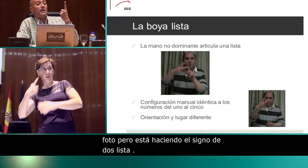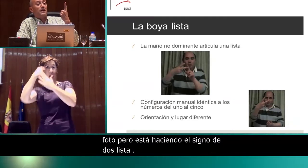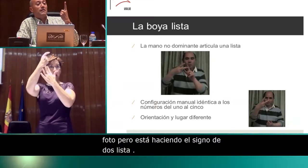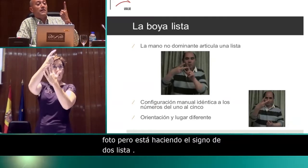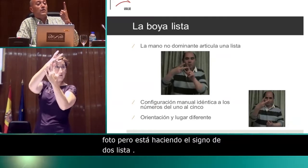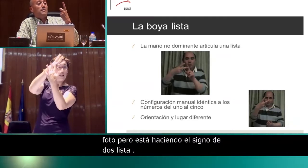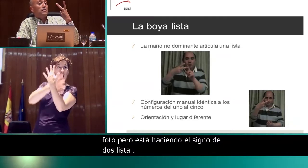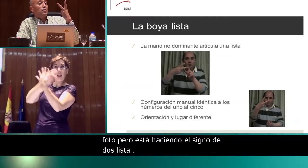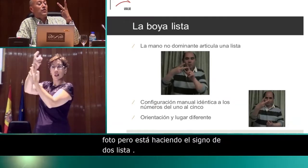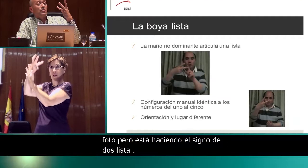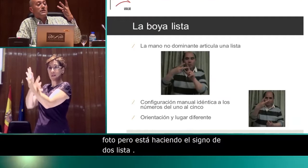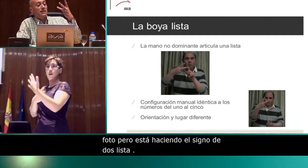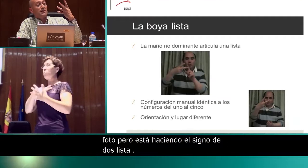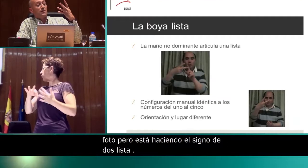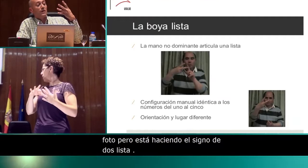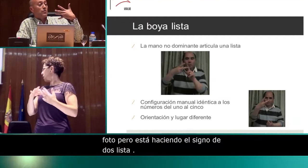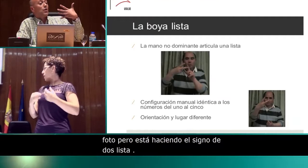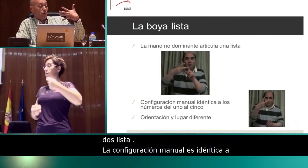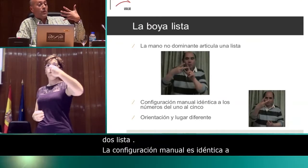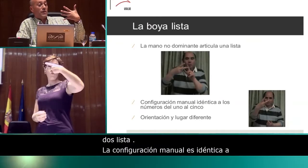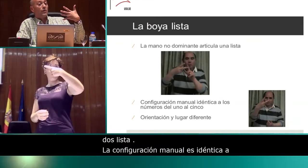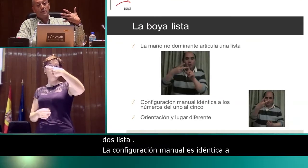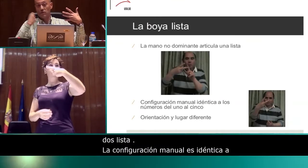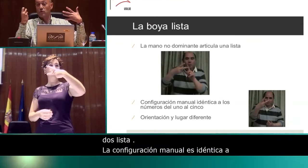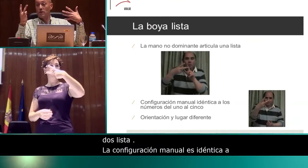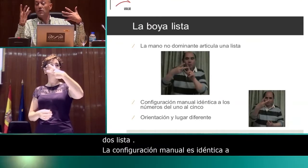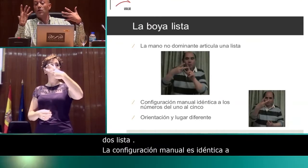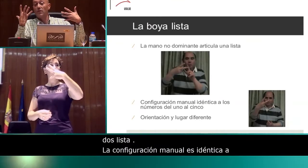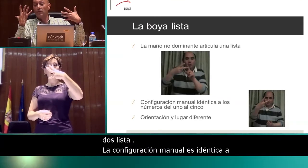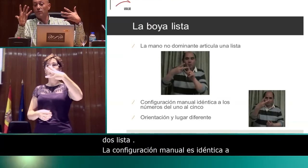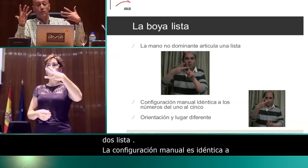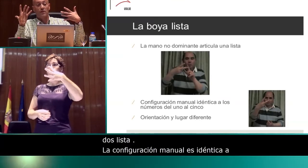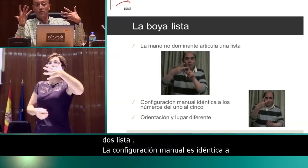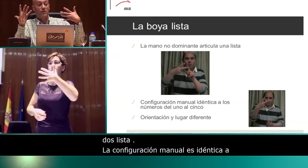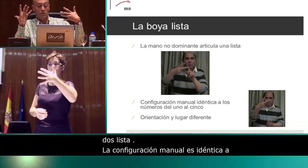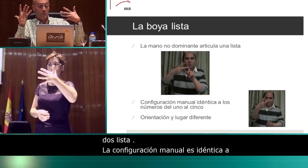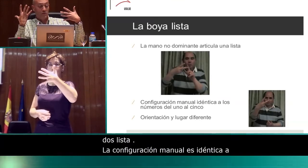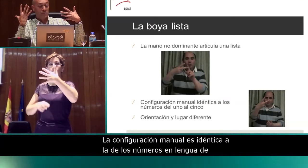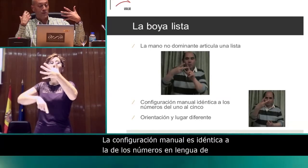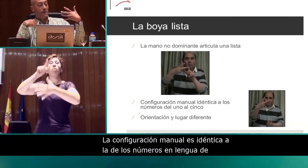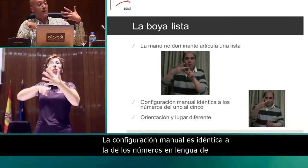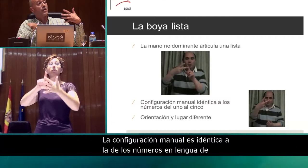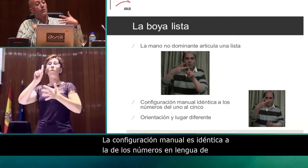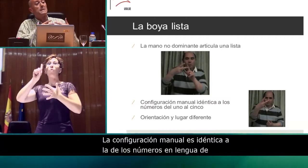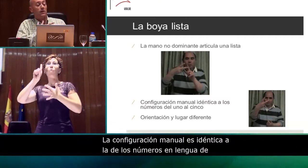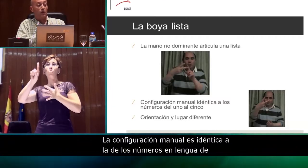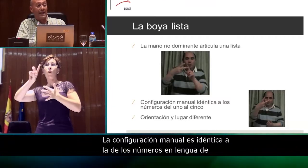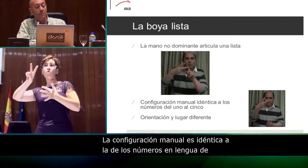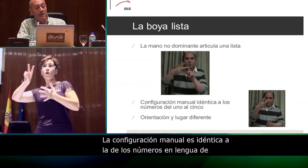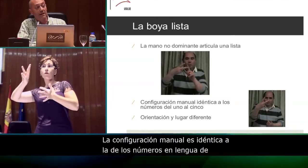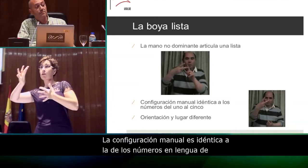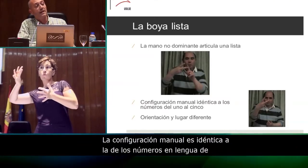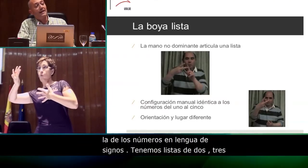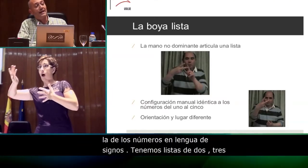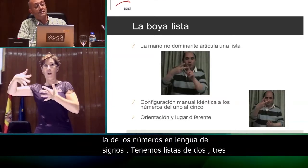hacer de un elemento, de dos, de tres, de cuatro o de cinco elementos, coincidiendo con la configuración de los números. De acuerdo, lo que